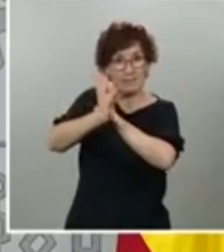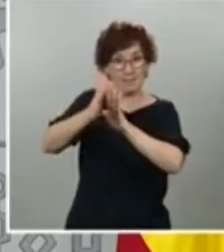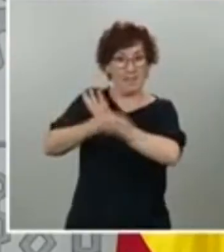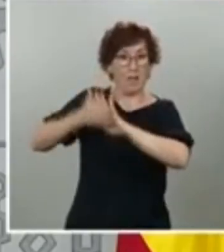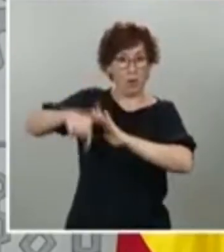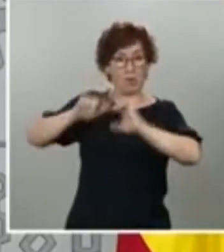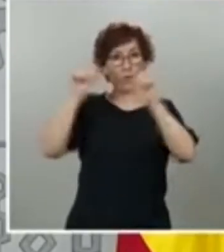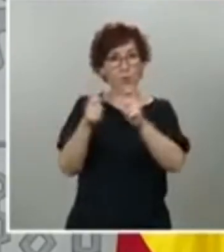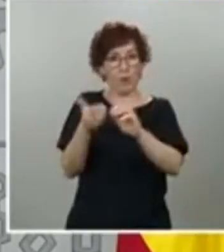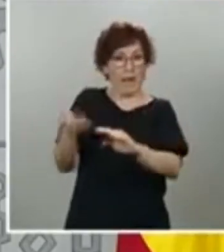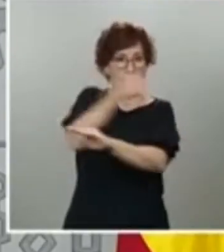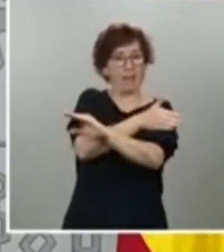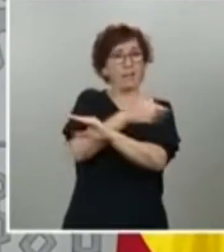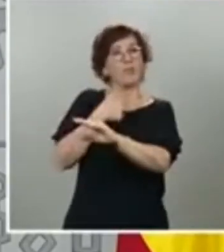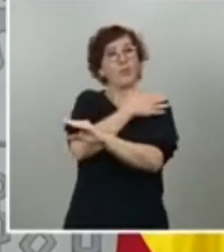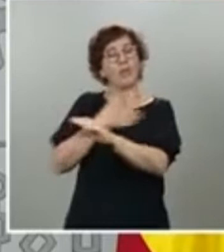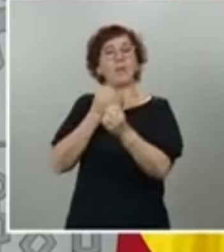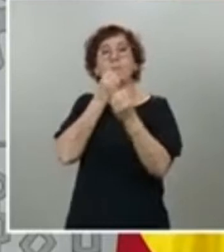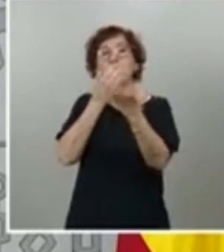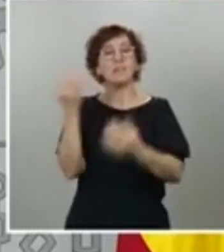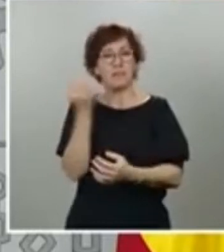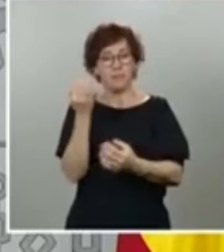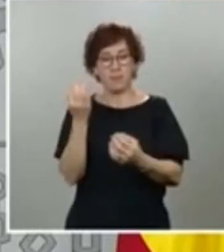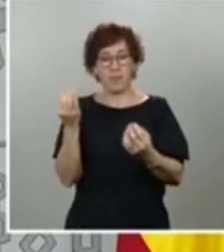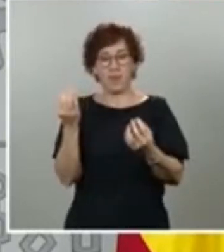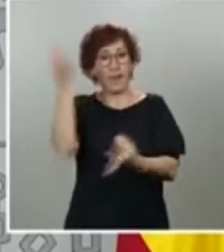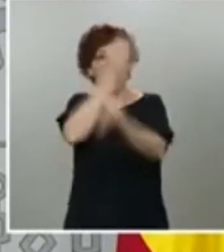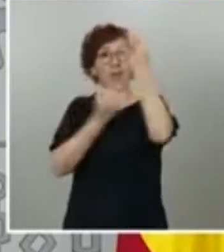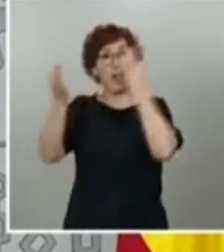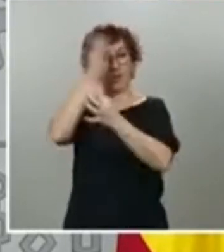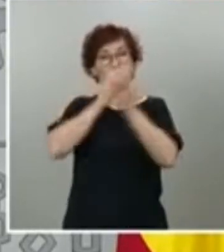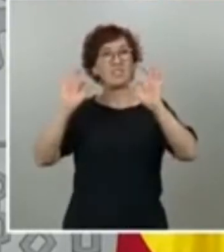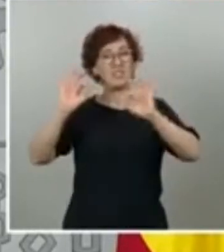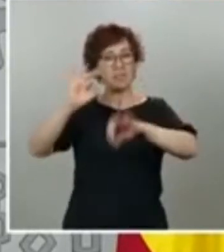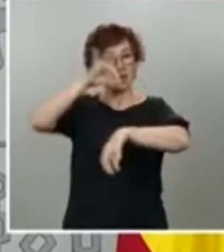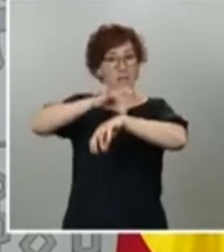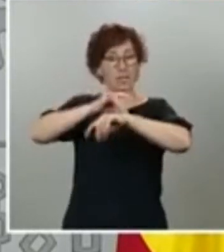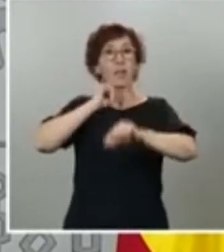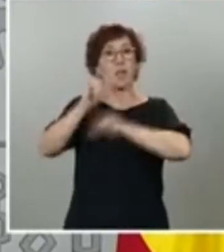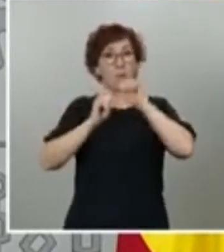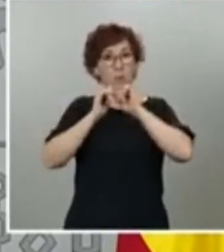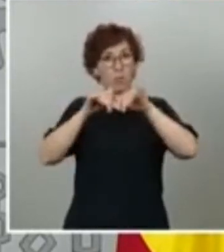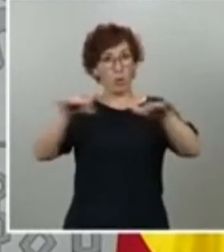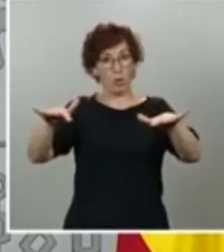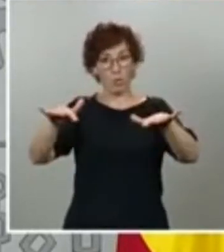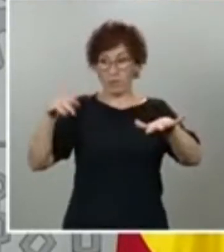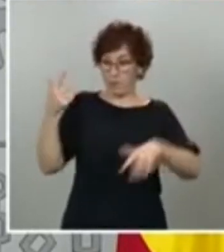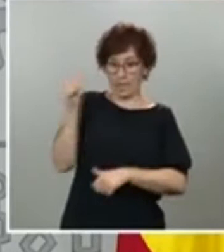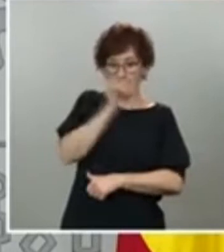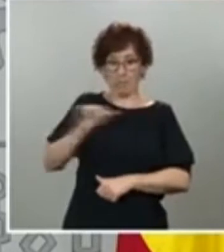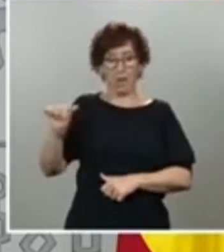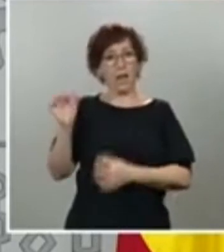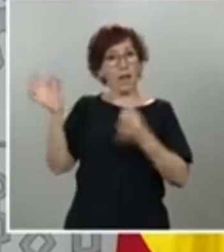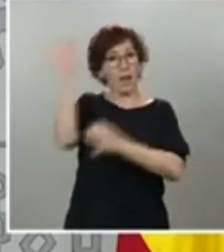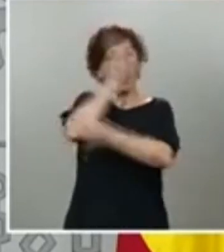Solo destacar que la mejora de los datos a nivel epidemiológico y sanitario de esta última semana no son fruto de la